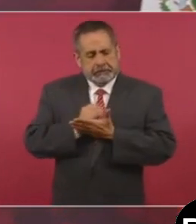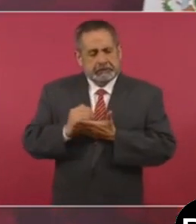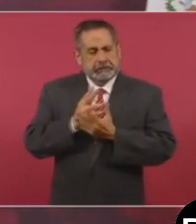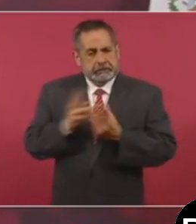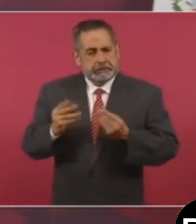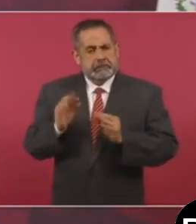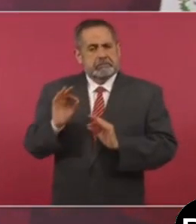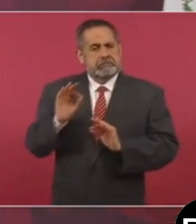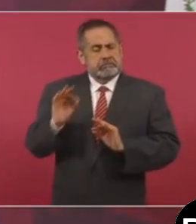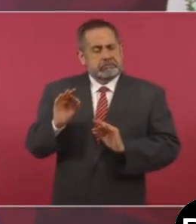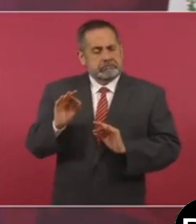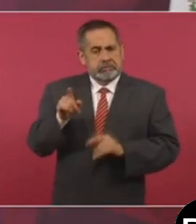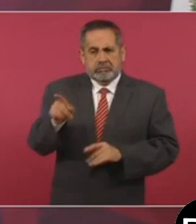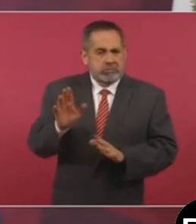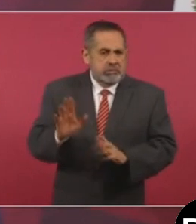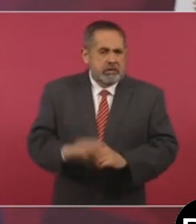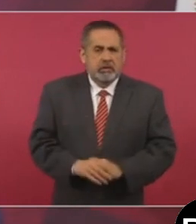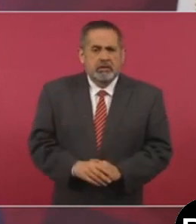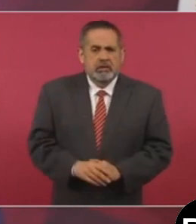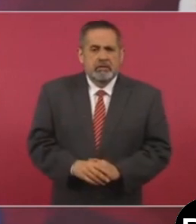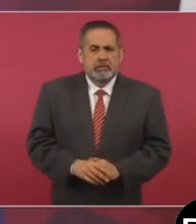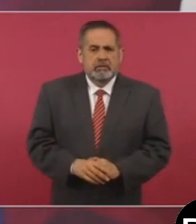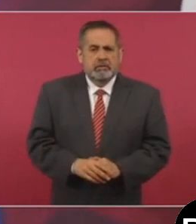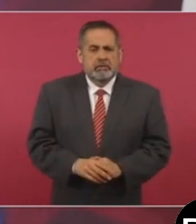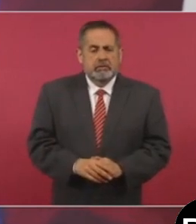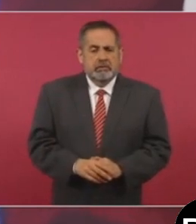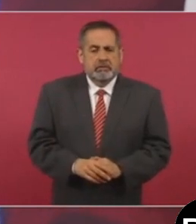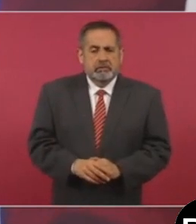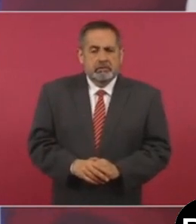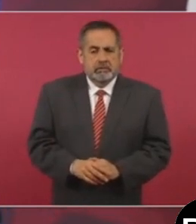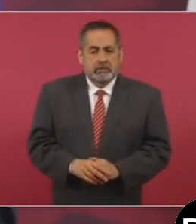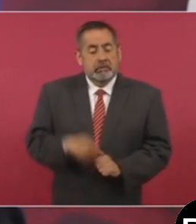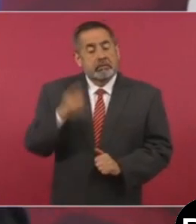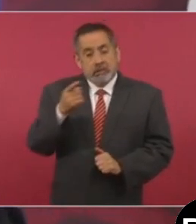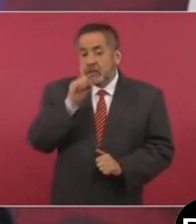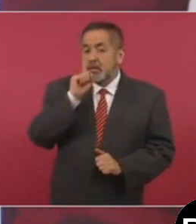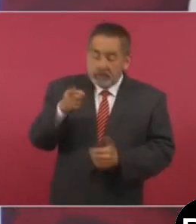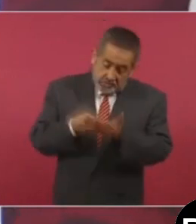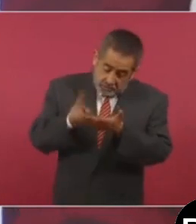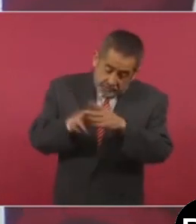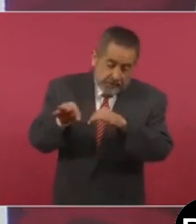incluso está trabajando.